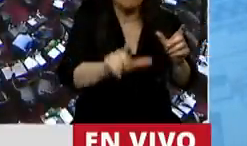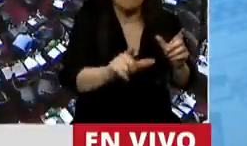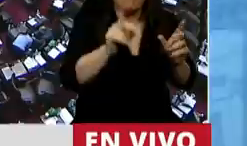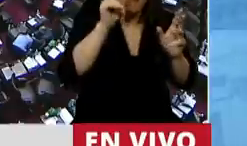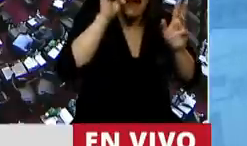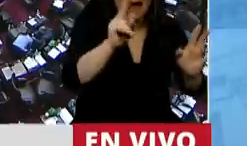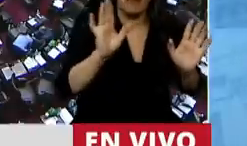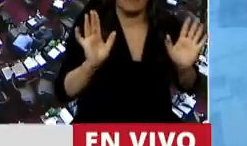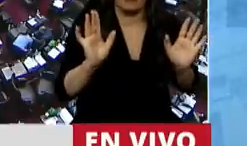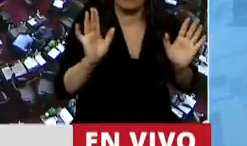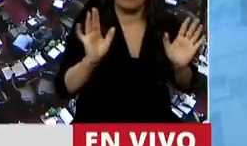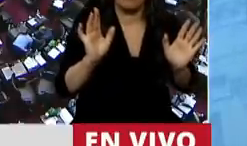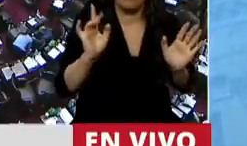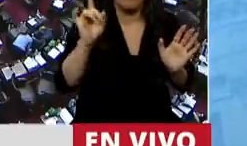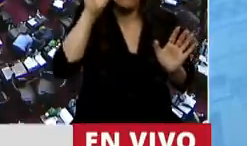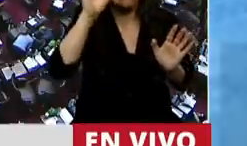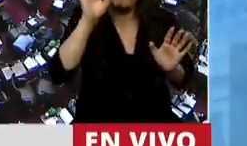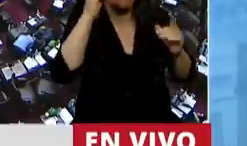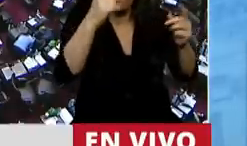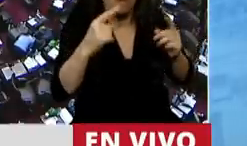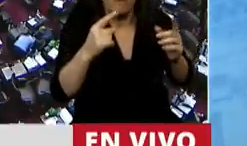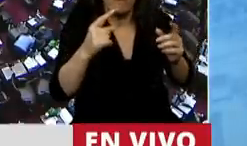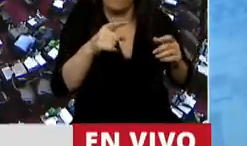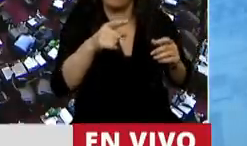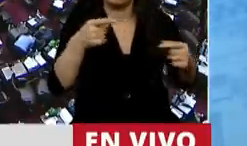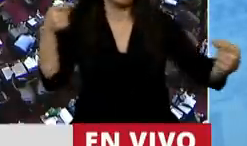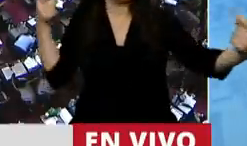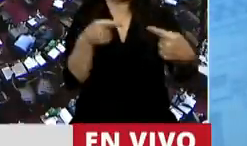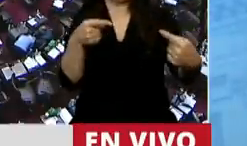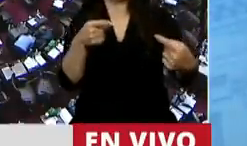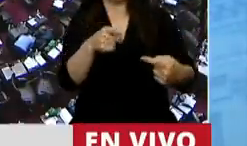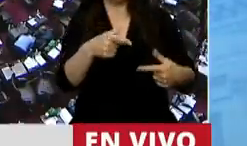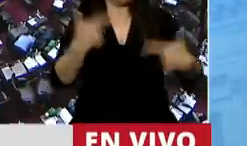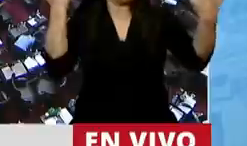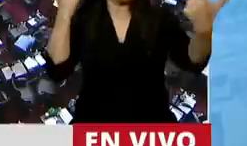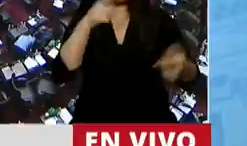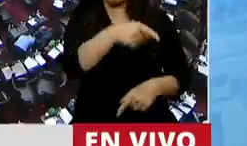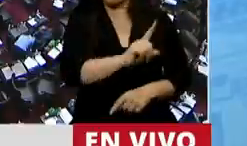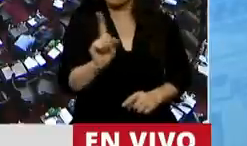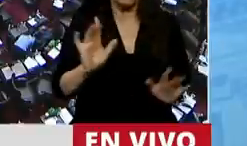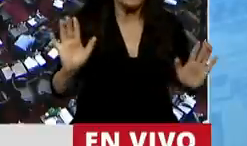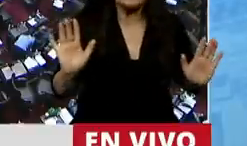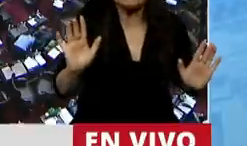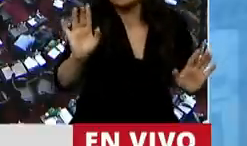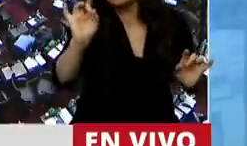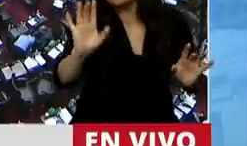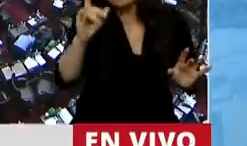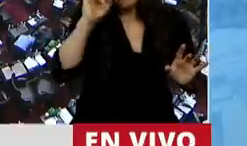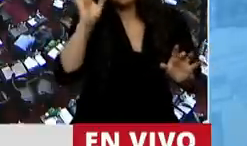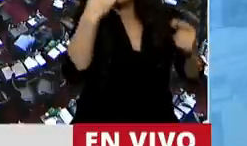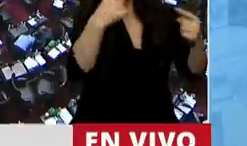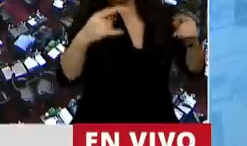El que piensa diferente no es un enemigo, simplemente piensa diferente. Yo estoy